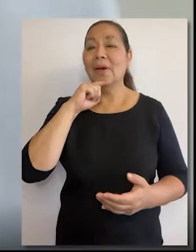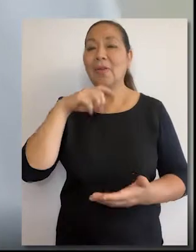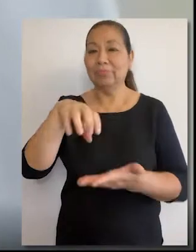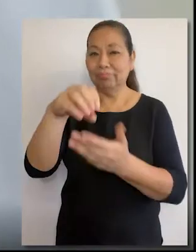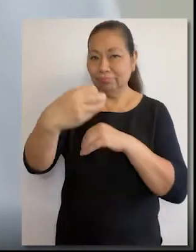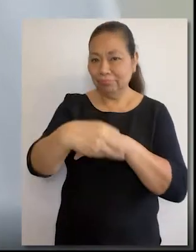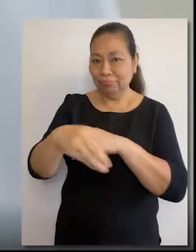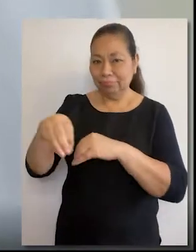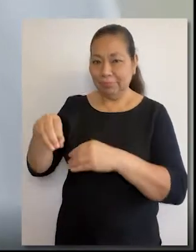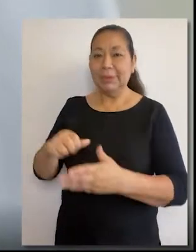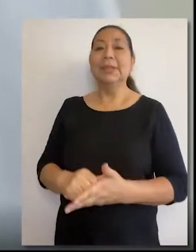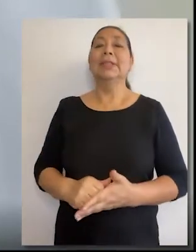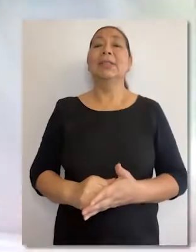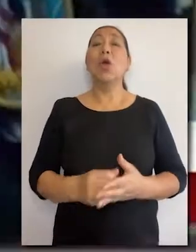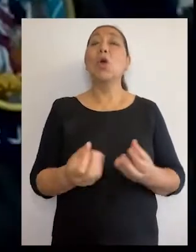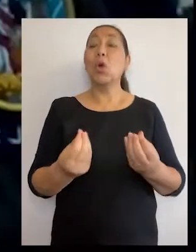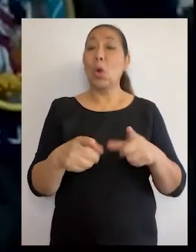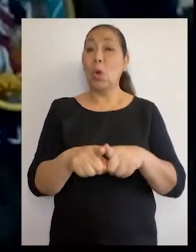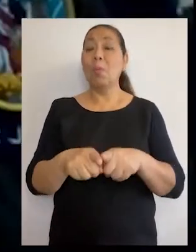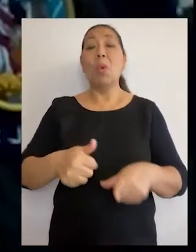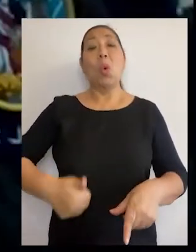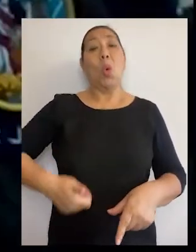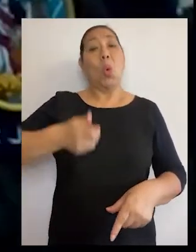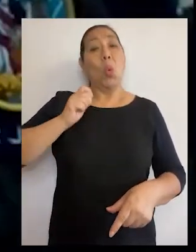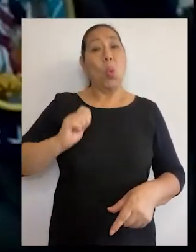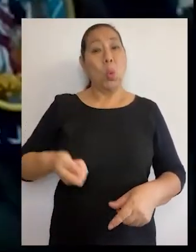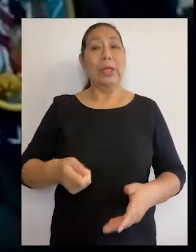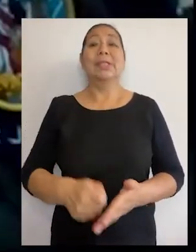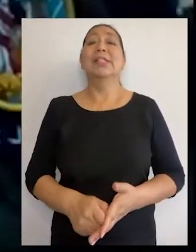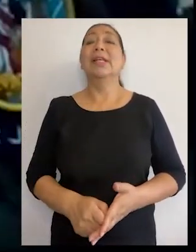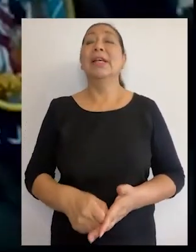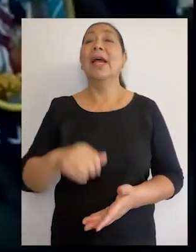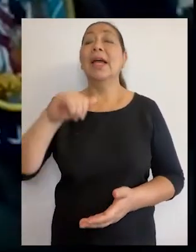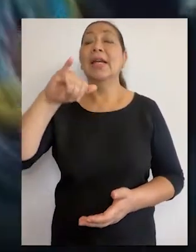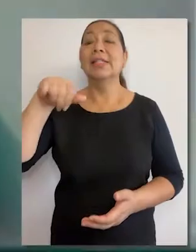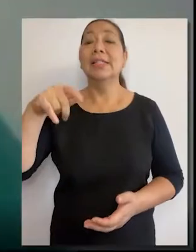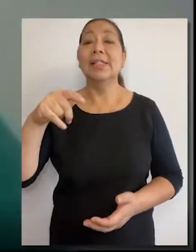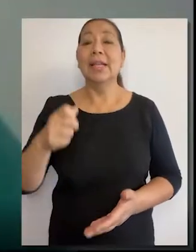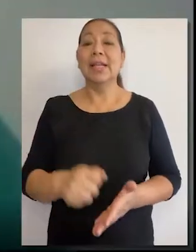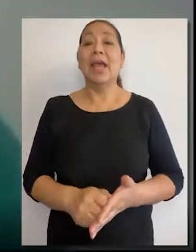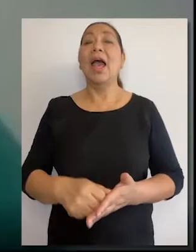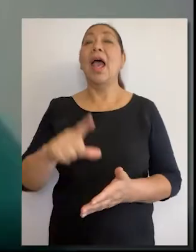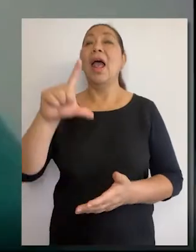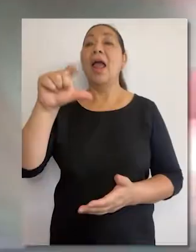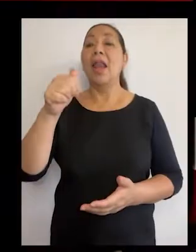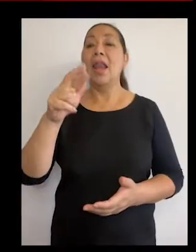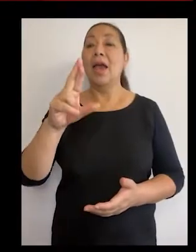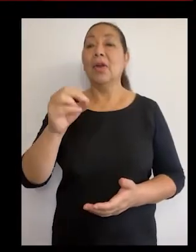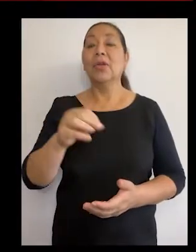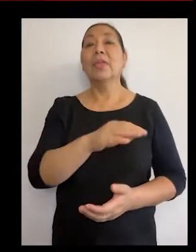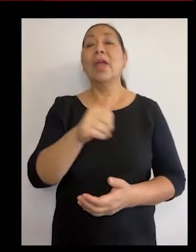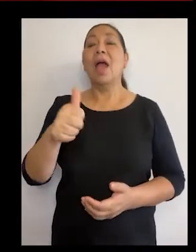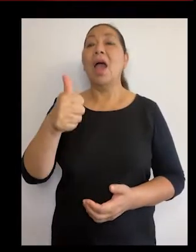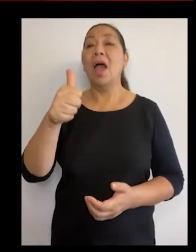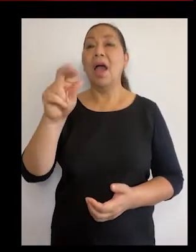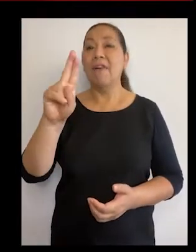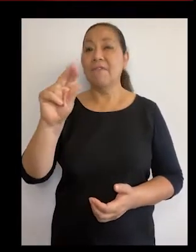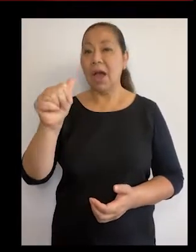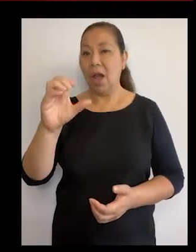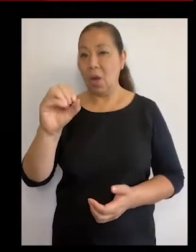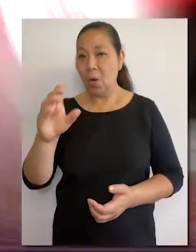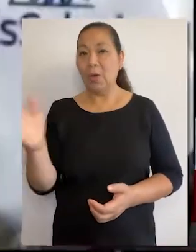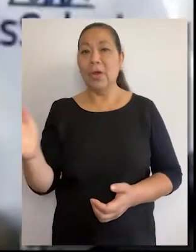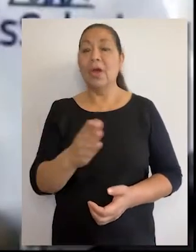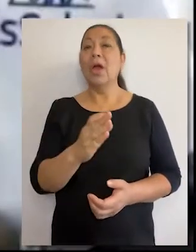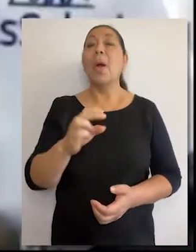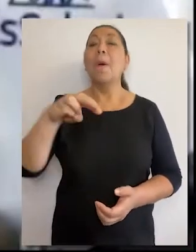la Mujer y Poblaciones Vulnerables, así como las juezas supremas, Yanet Tello y Mariem de la Rosa, Zoraida Ábalos, Fiscal de la